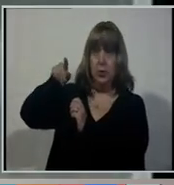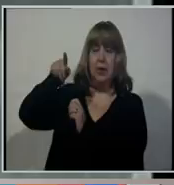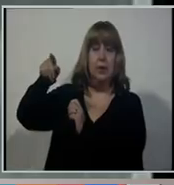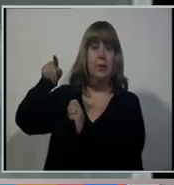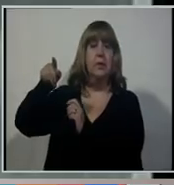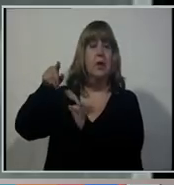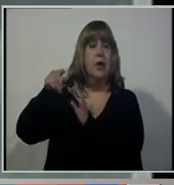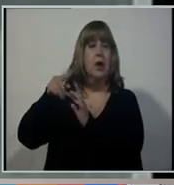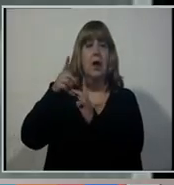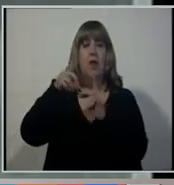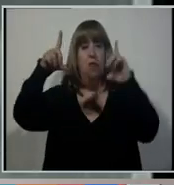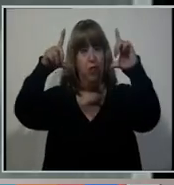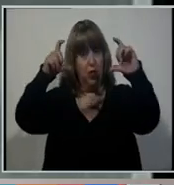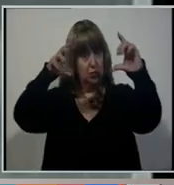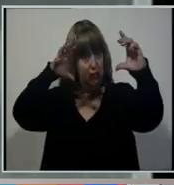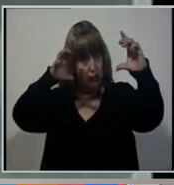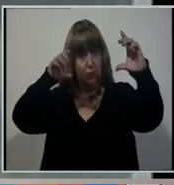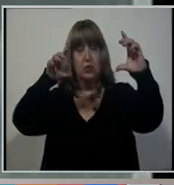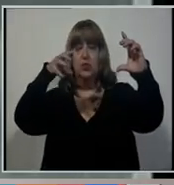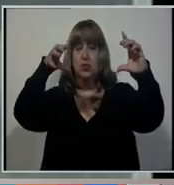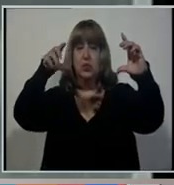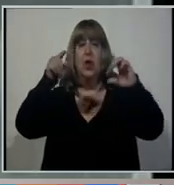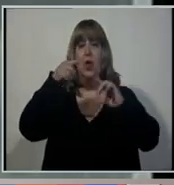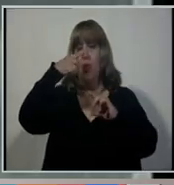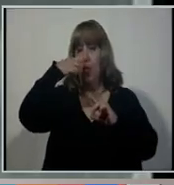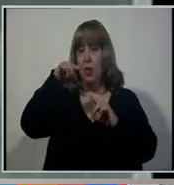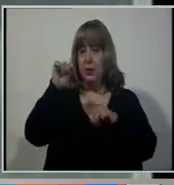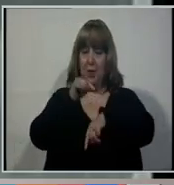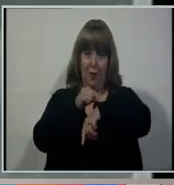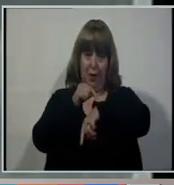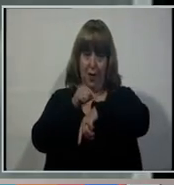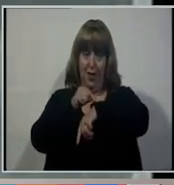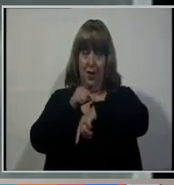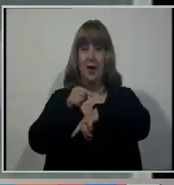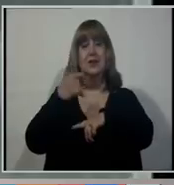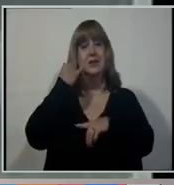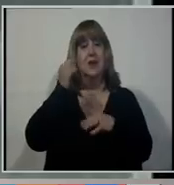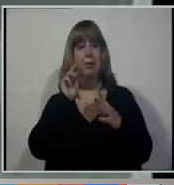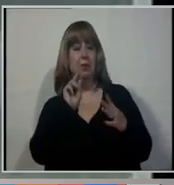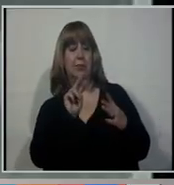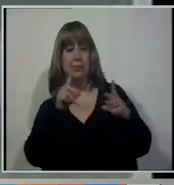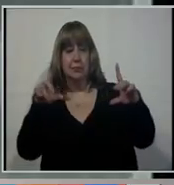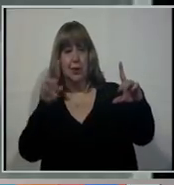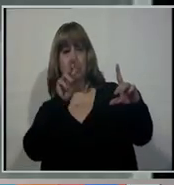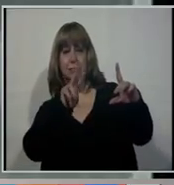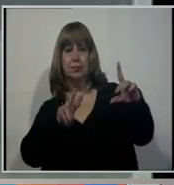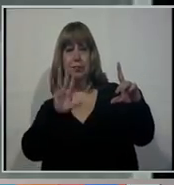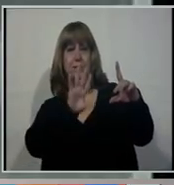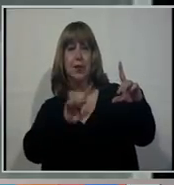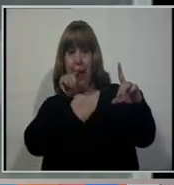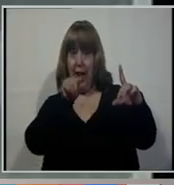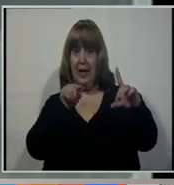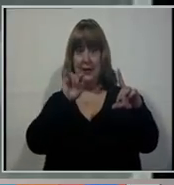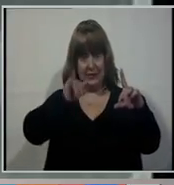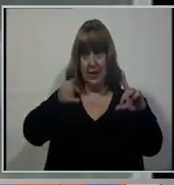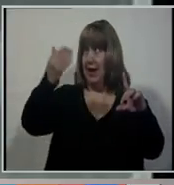La foto de satélite de la última hora, la que pudimos acceder, muestra que ayer